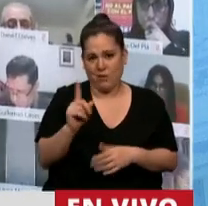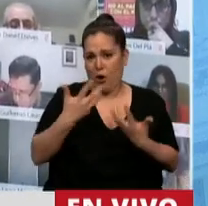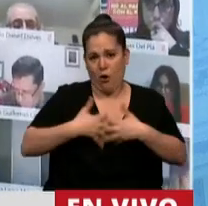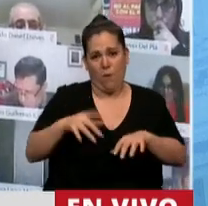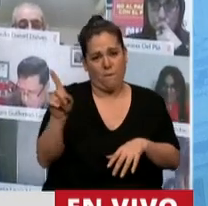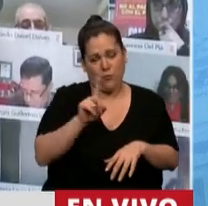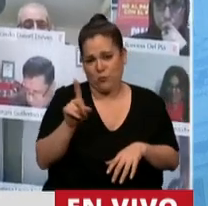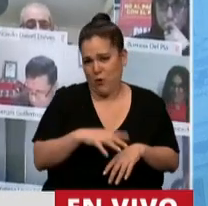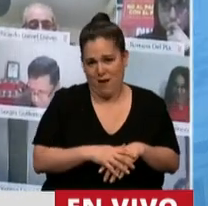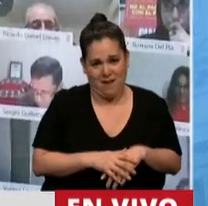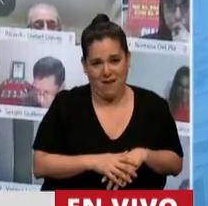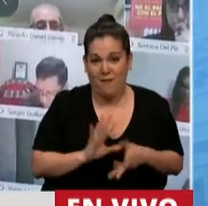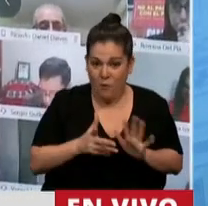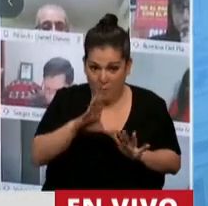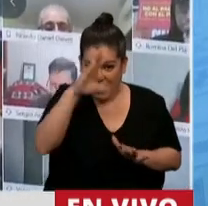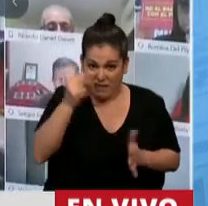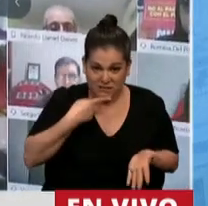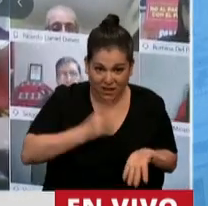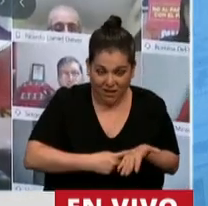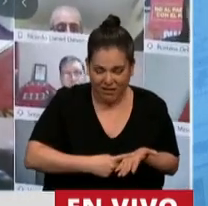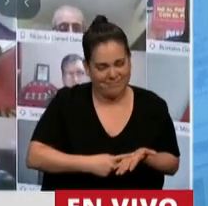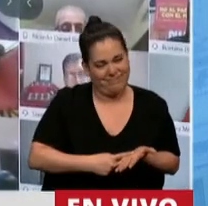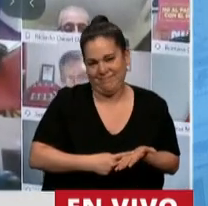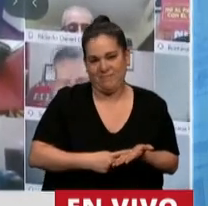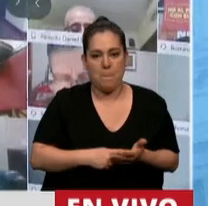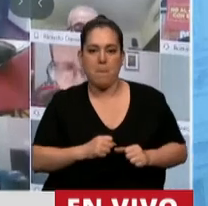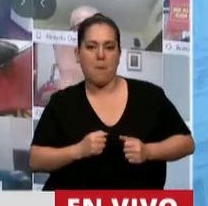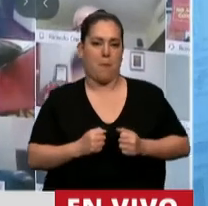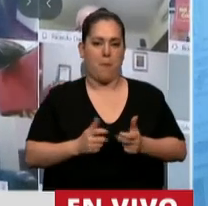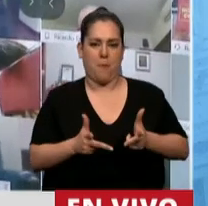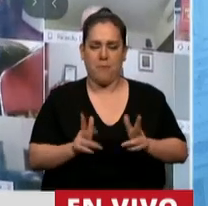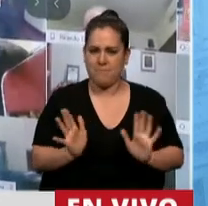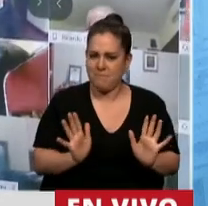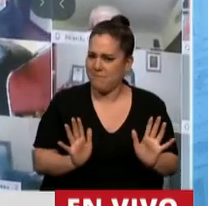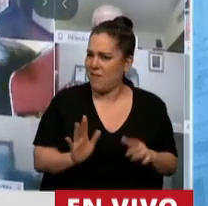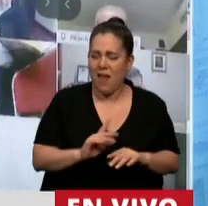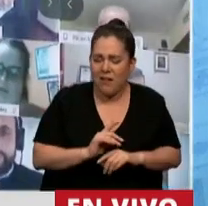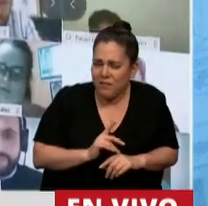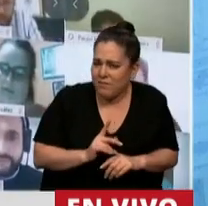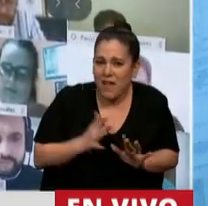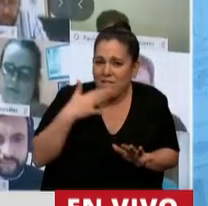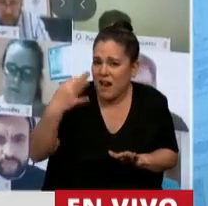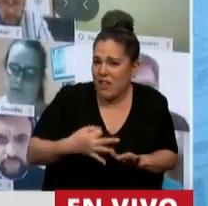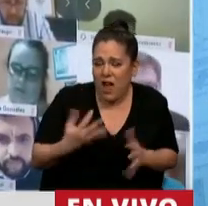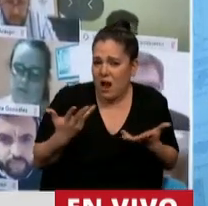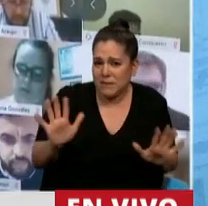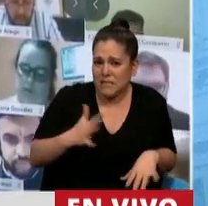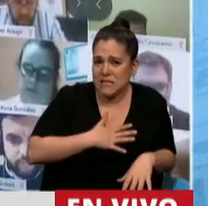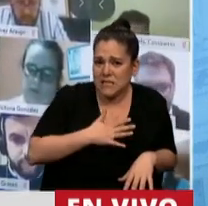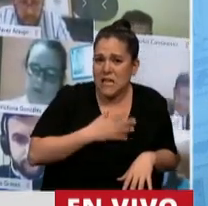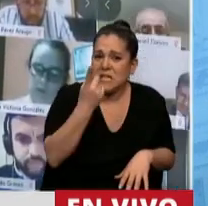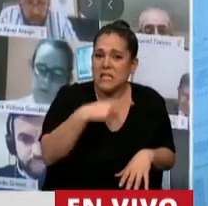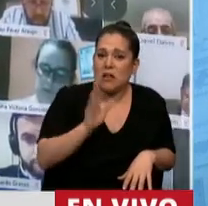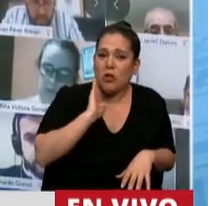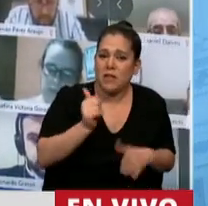acá no va a funcionar el prepo, Presidenta, de ninguna manera. Y es lamentable que 116